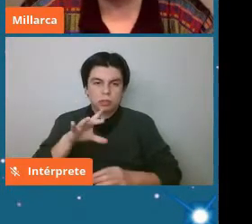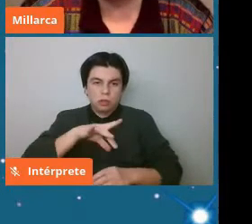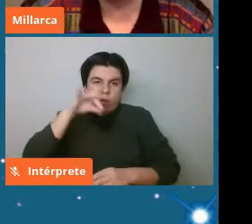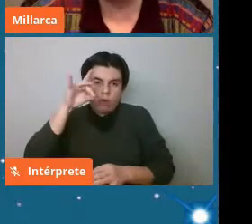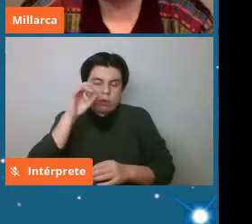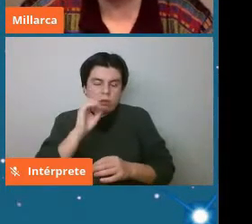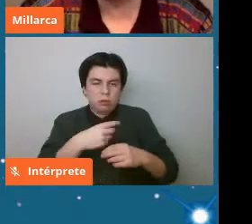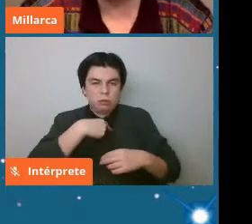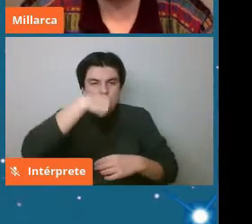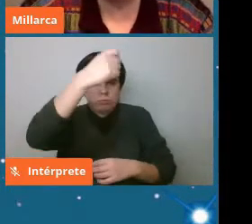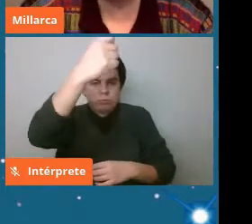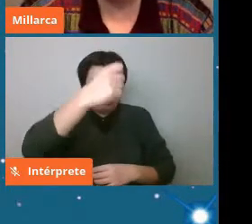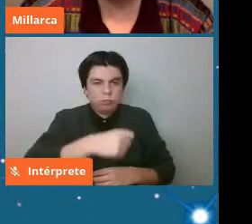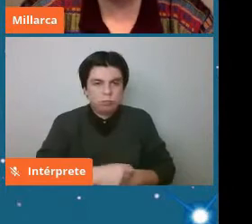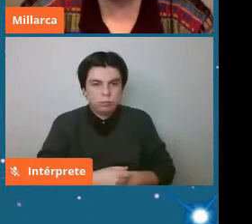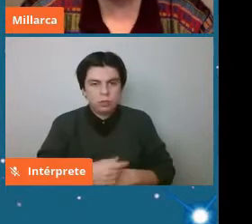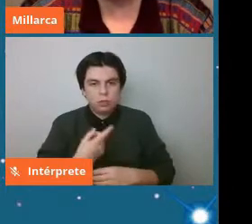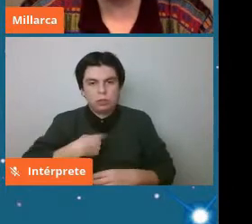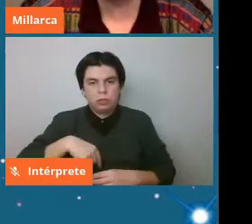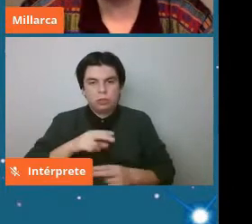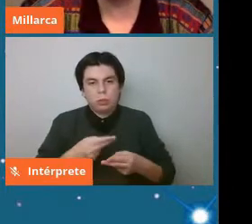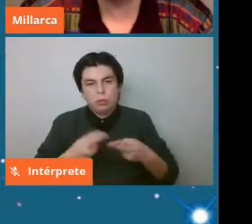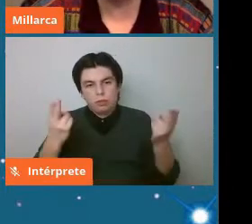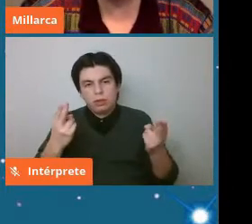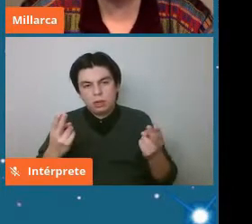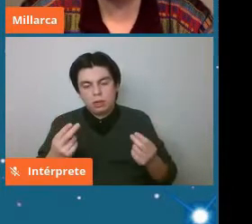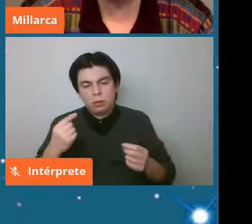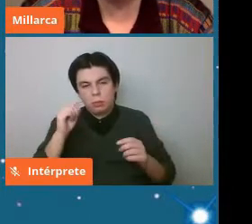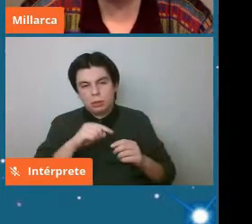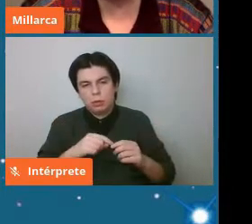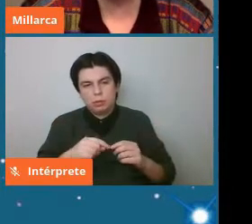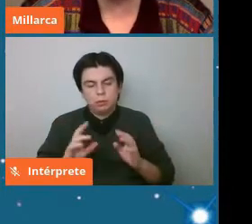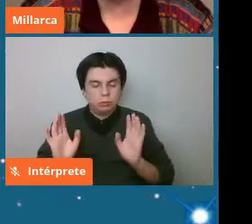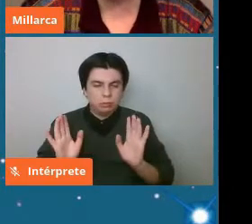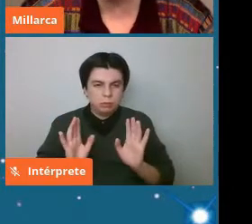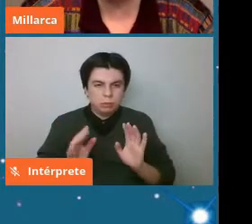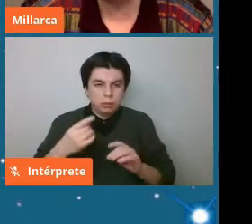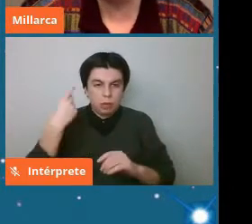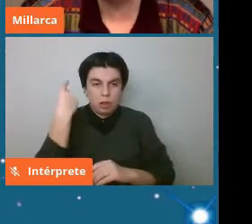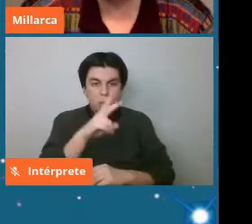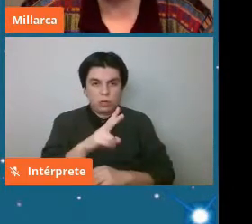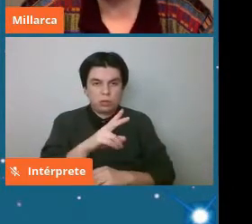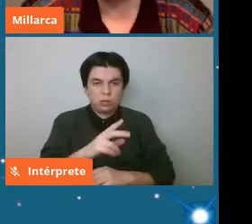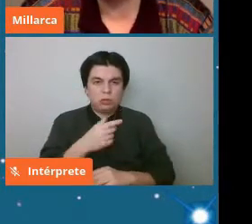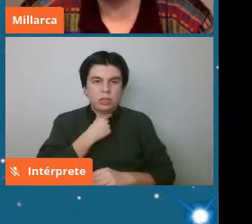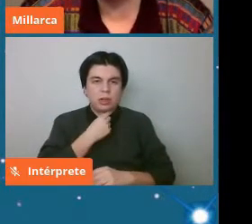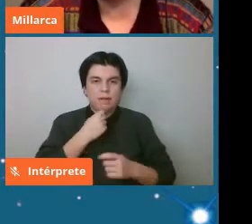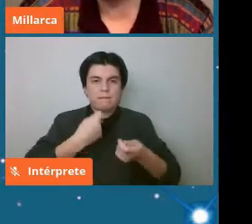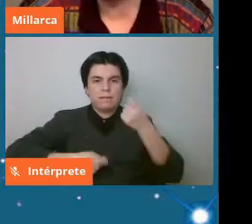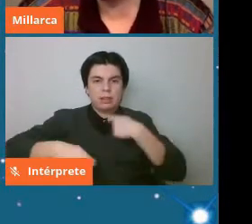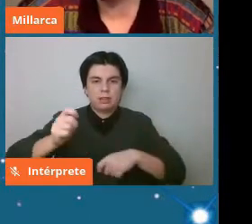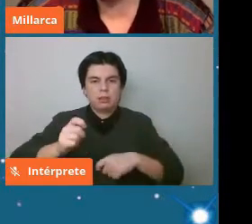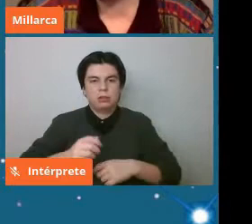o sea se publicaron algunas cosas de este meteorito pero creo que los dueños quieren vender esta